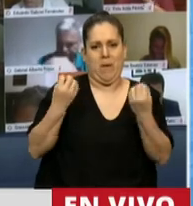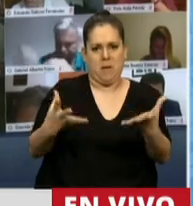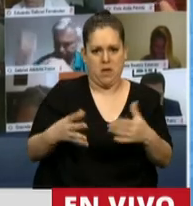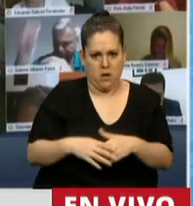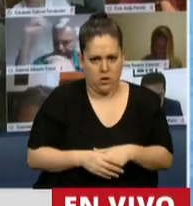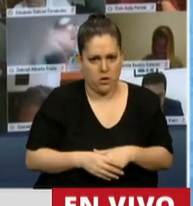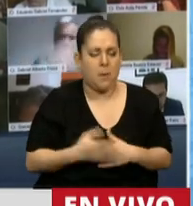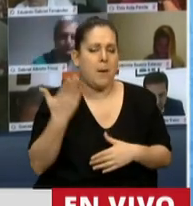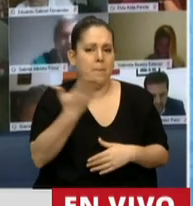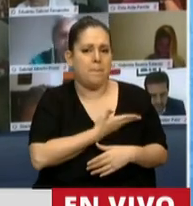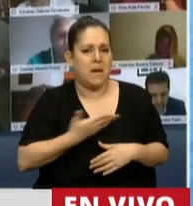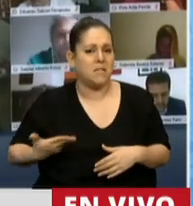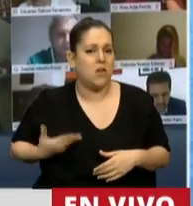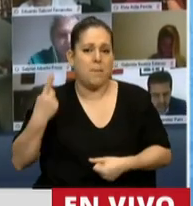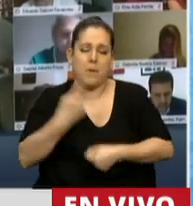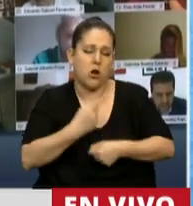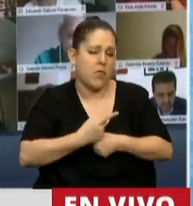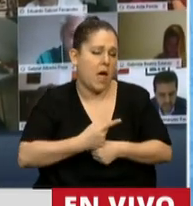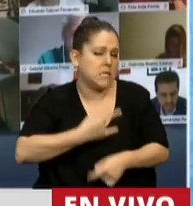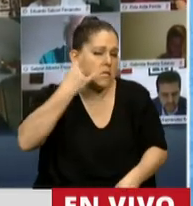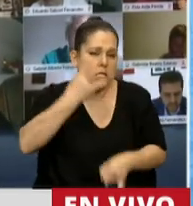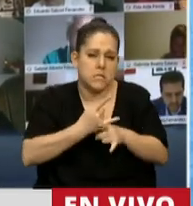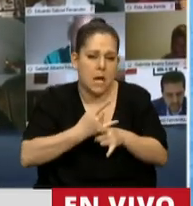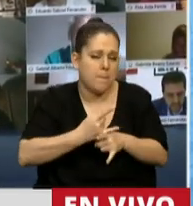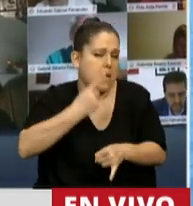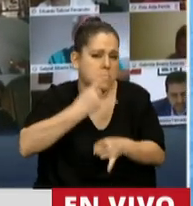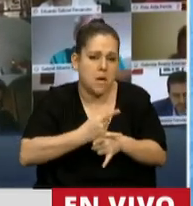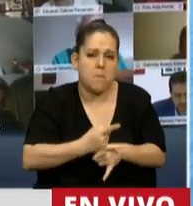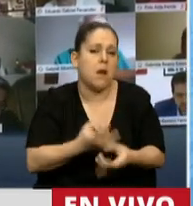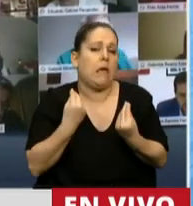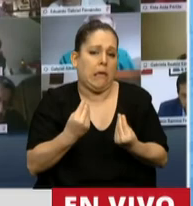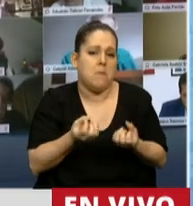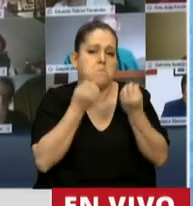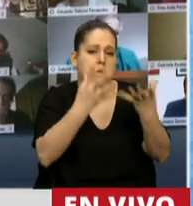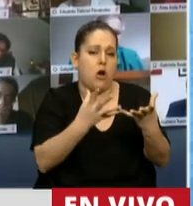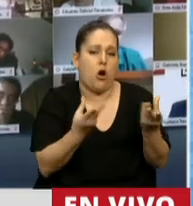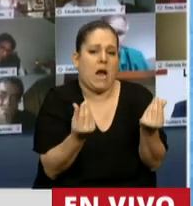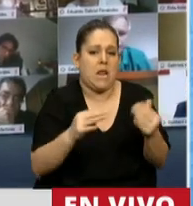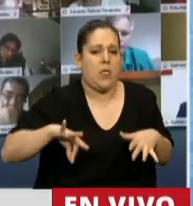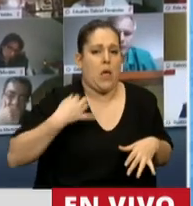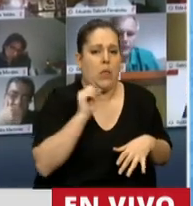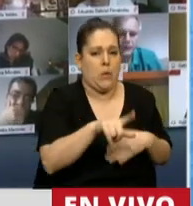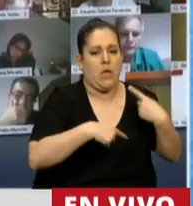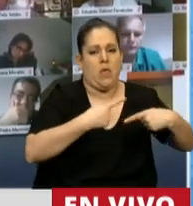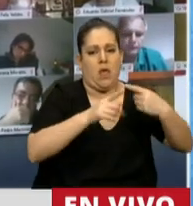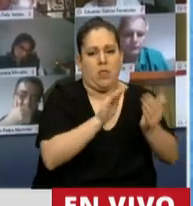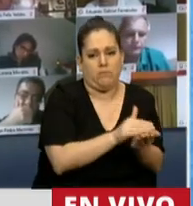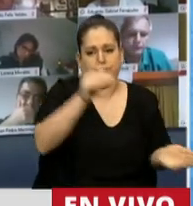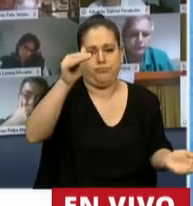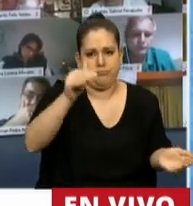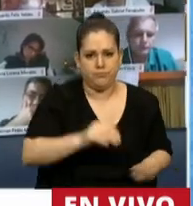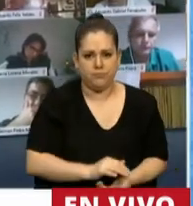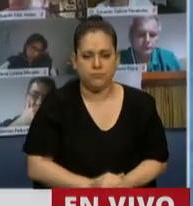Señor Presidente, la prioridad siempre, siempre, es mejorar la calidad de vida de los que vienen después de nosotros. Gracias.